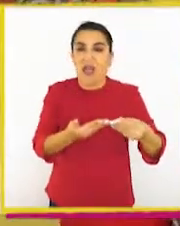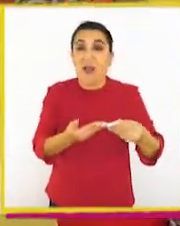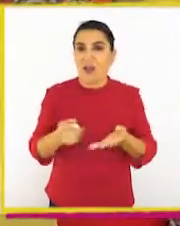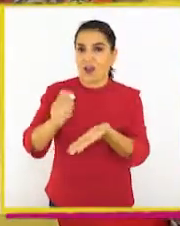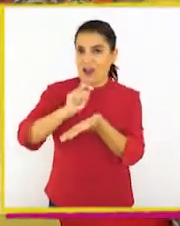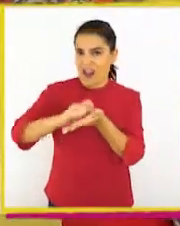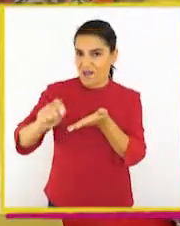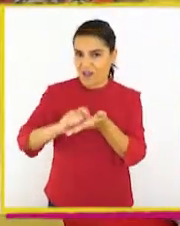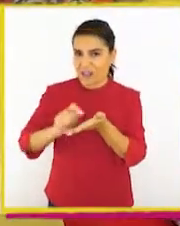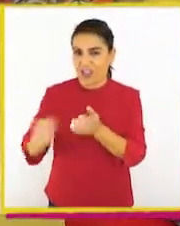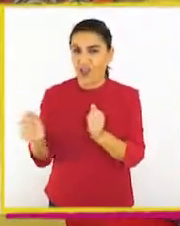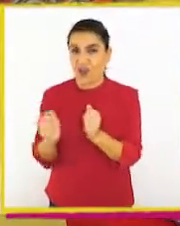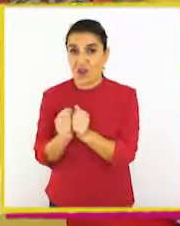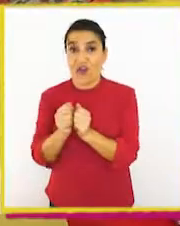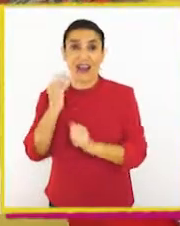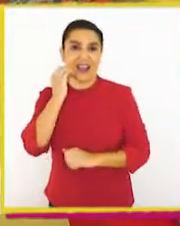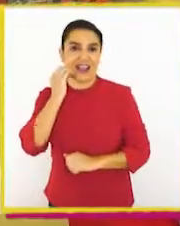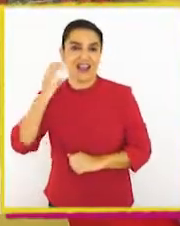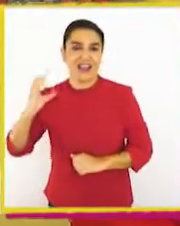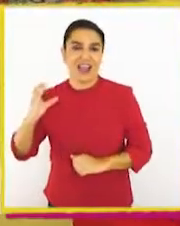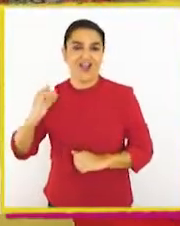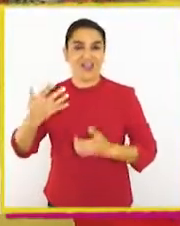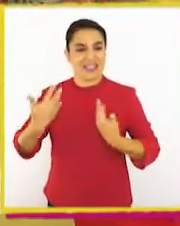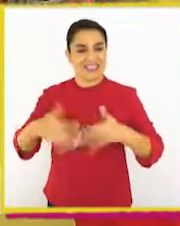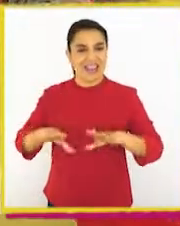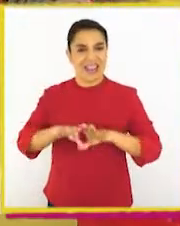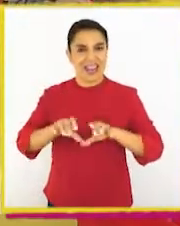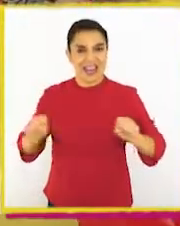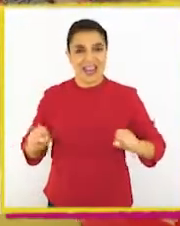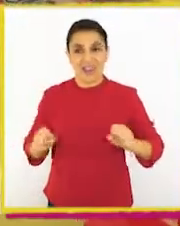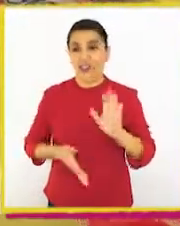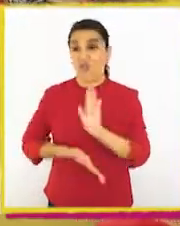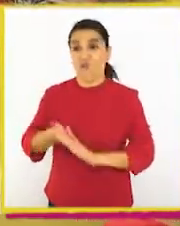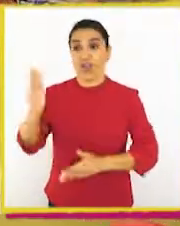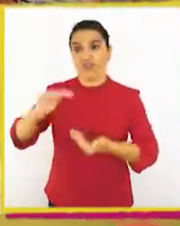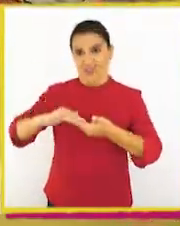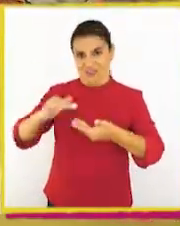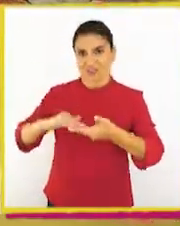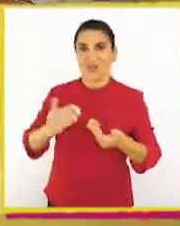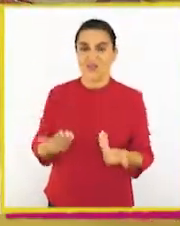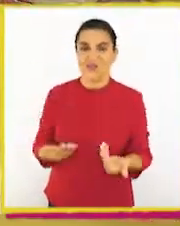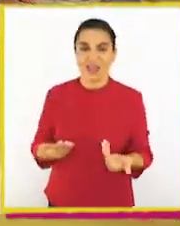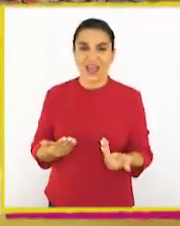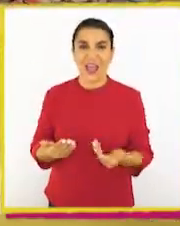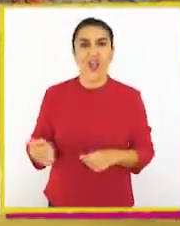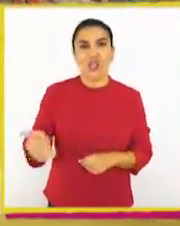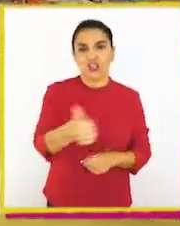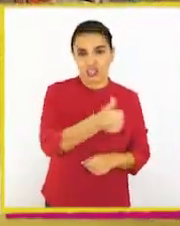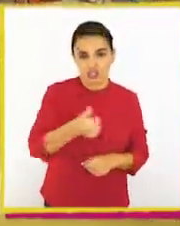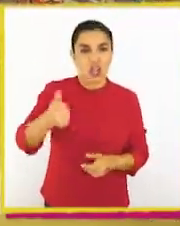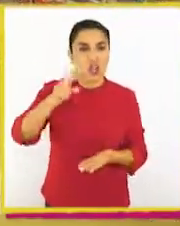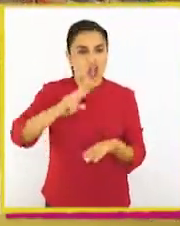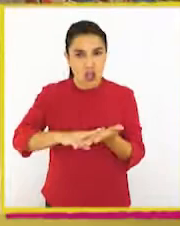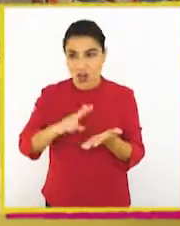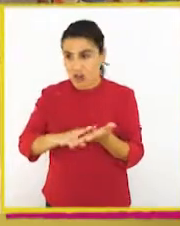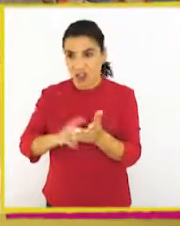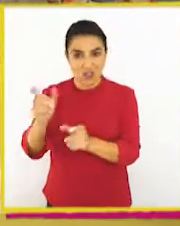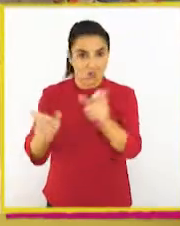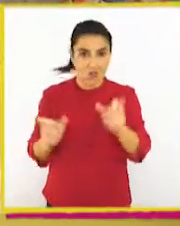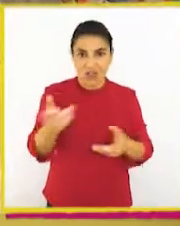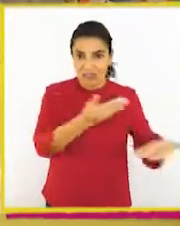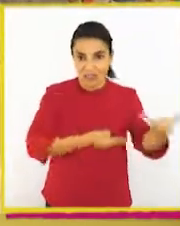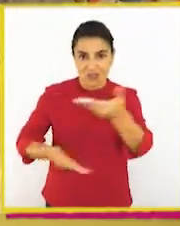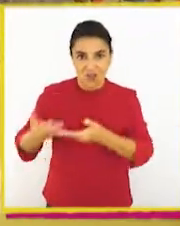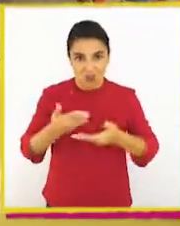Y con el mensaje que hicieron con Claudia, estoy listo para ir a pedirle disculpas. Si todos somos honestos con los demás